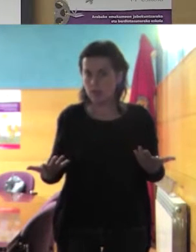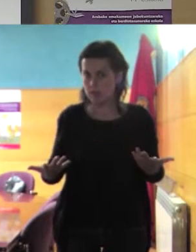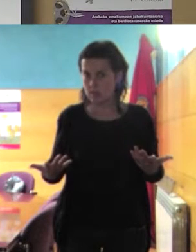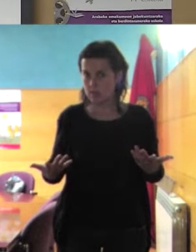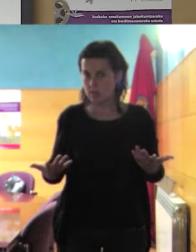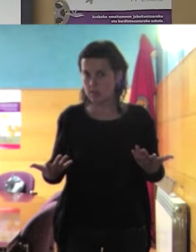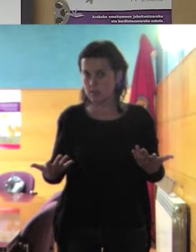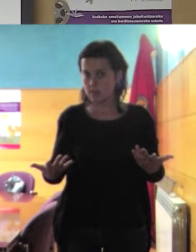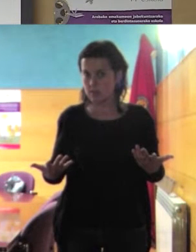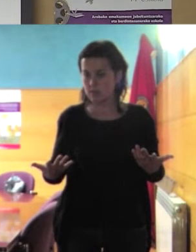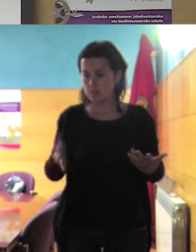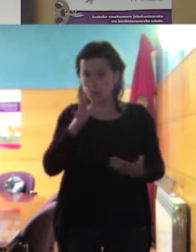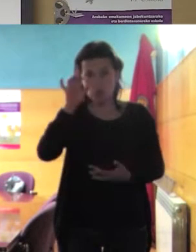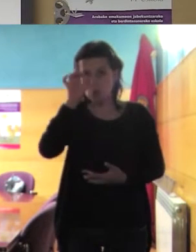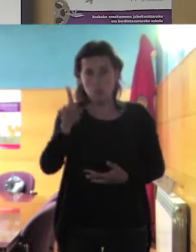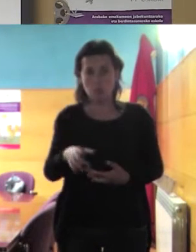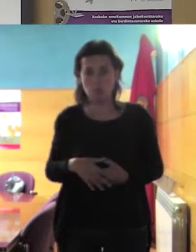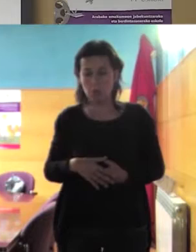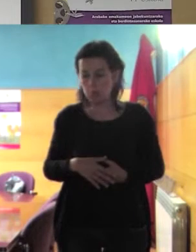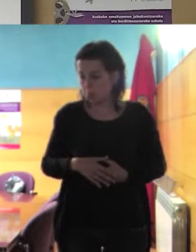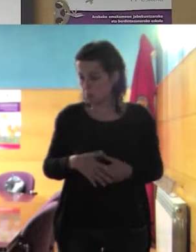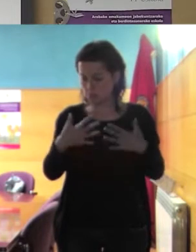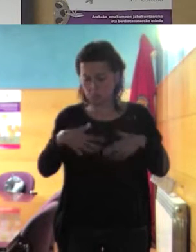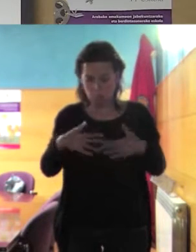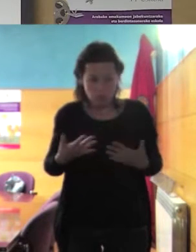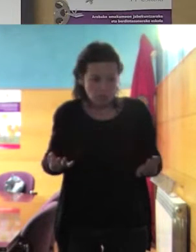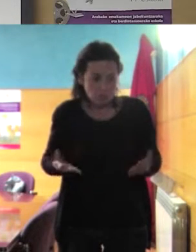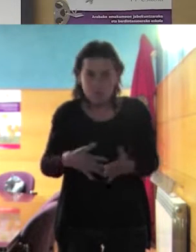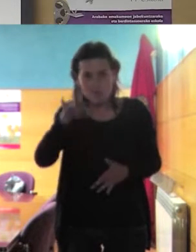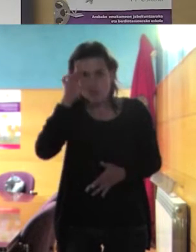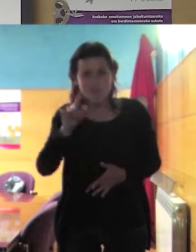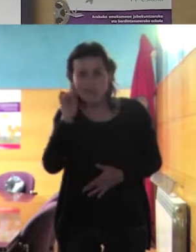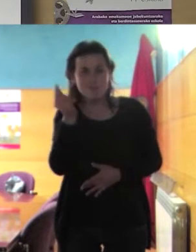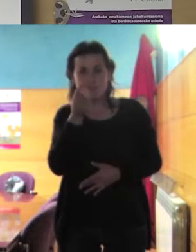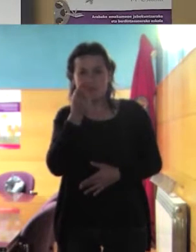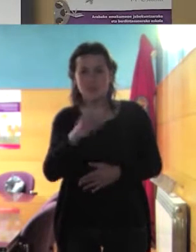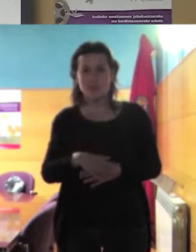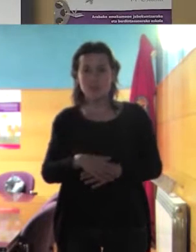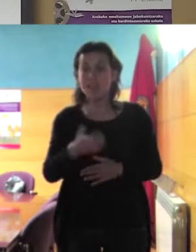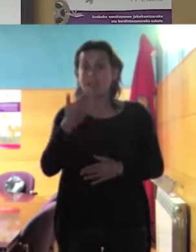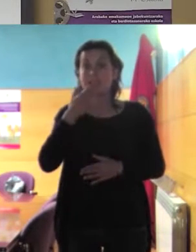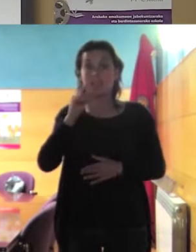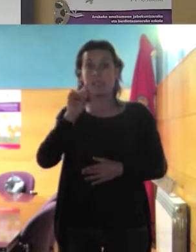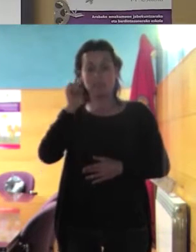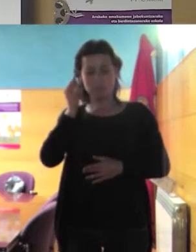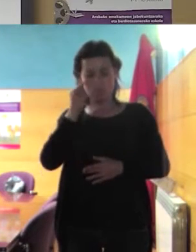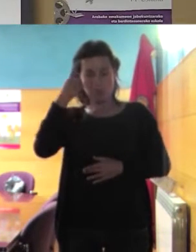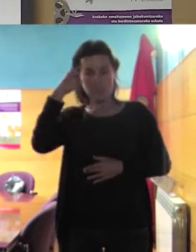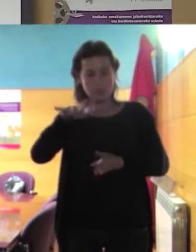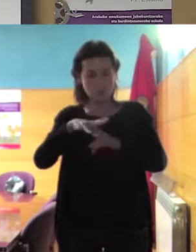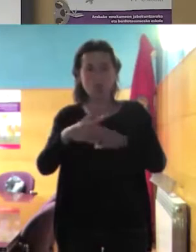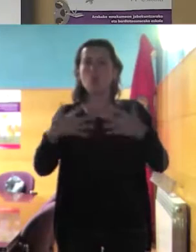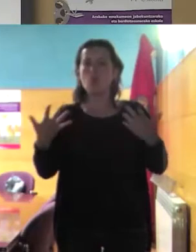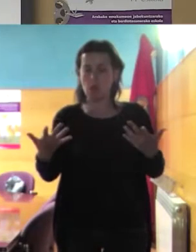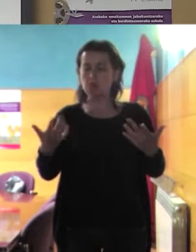porque si no no saben lo que les está pasando y cuando saben lo que les está pasando pueden tomar decisiones que pueden ser me encanta